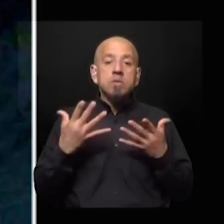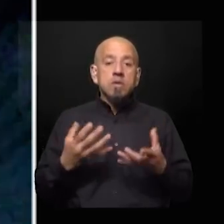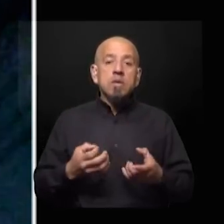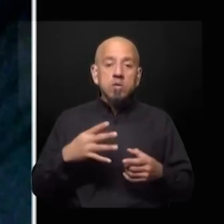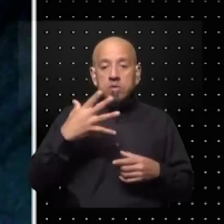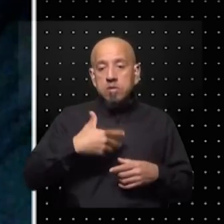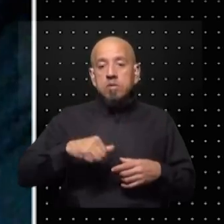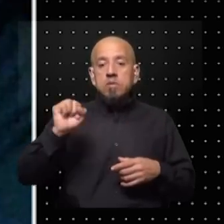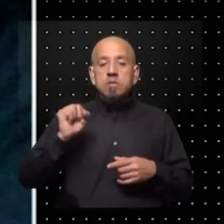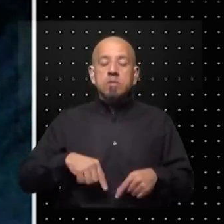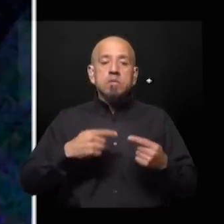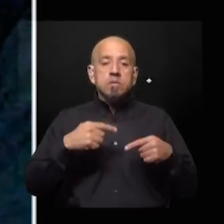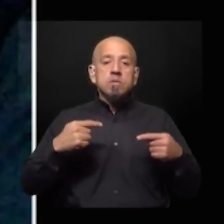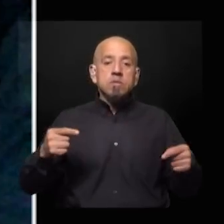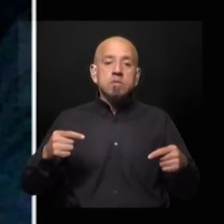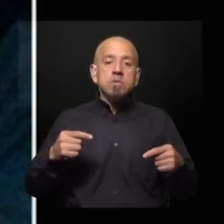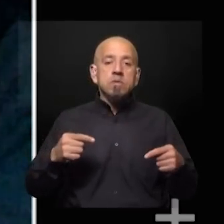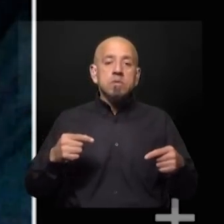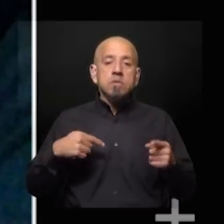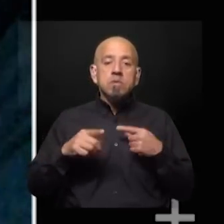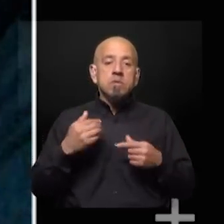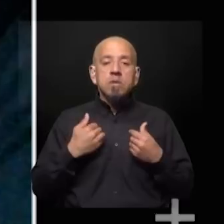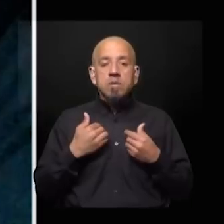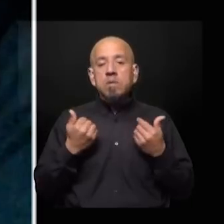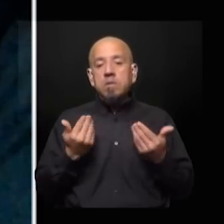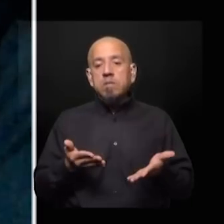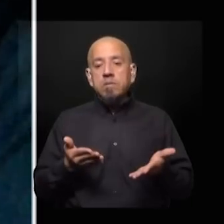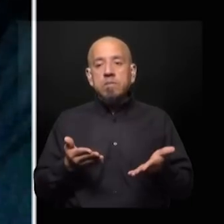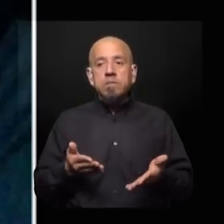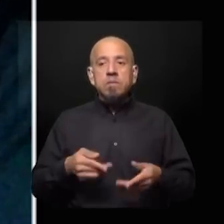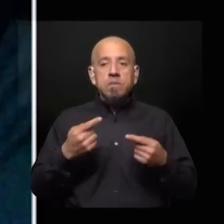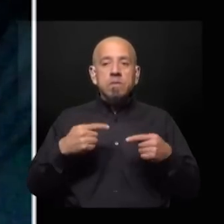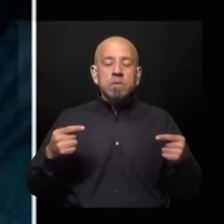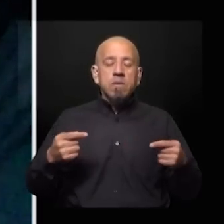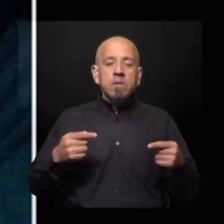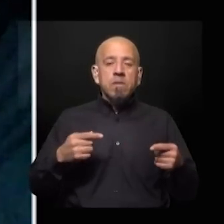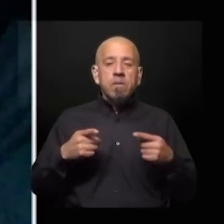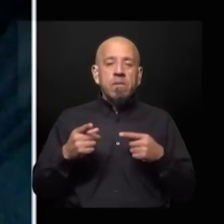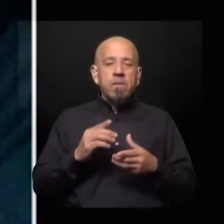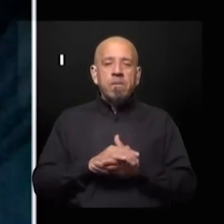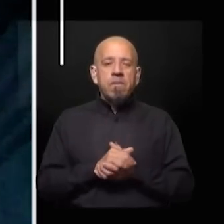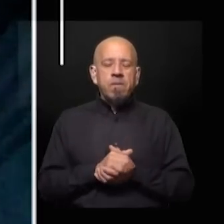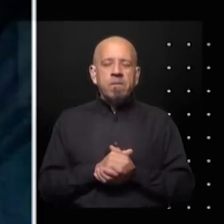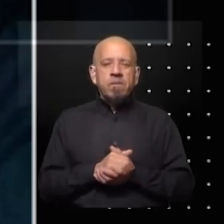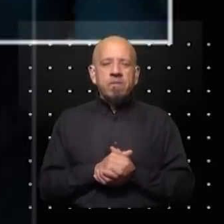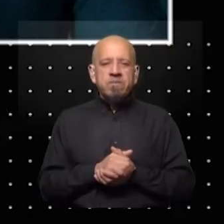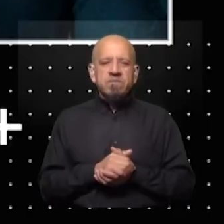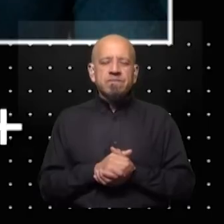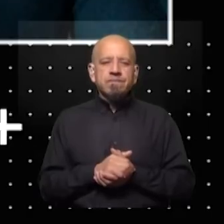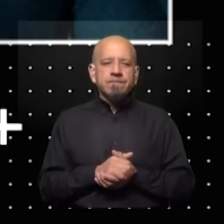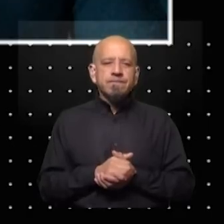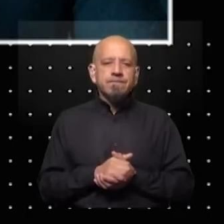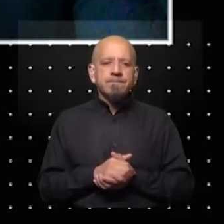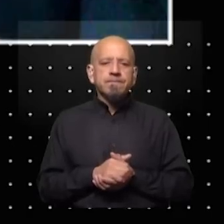sus recursos intentando conseguir beneficios digamos de esas intervenciones José